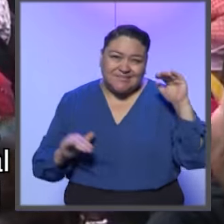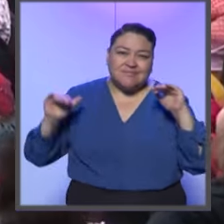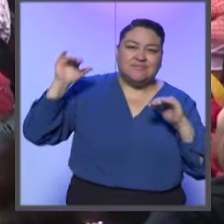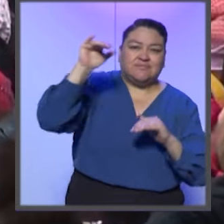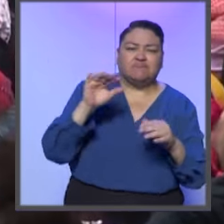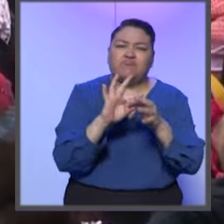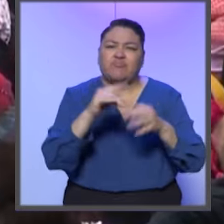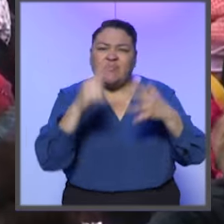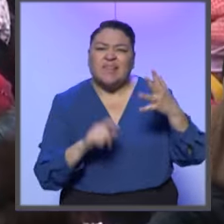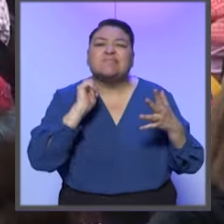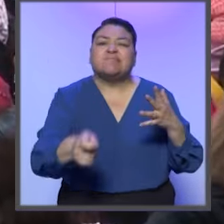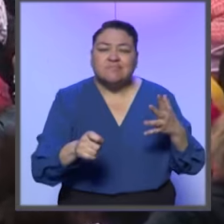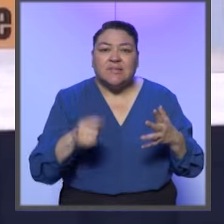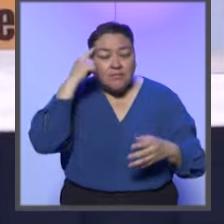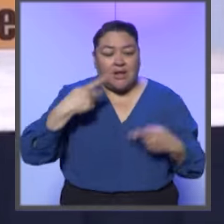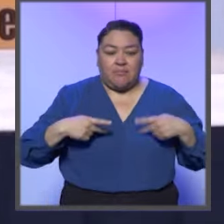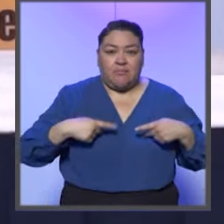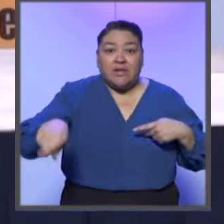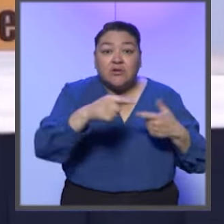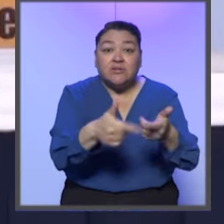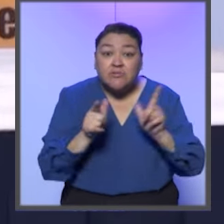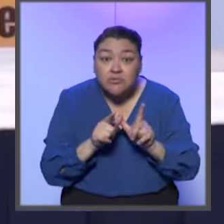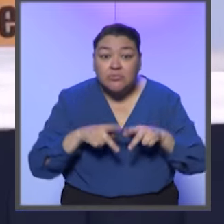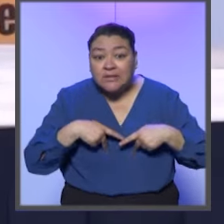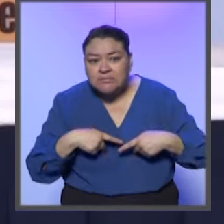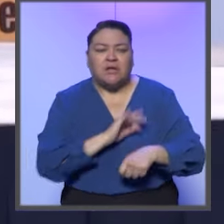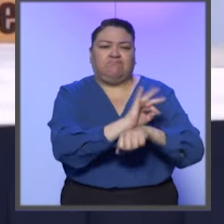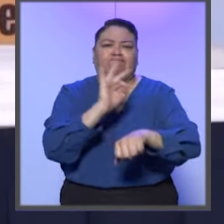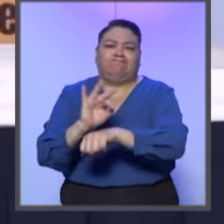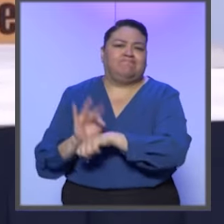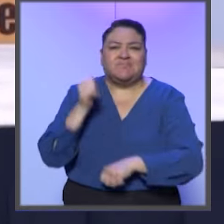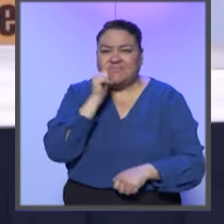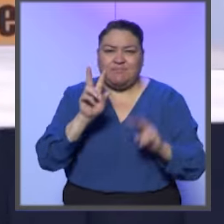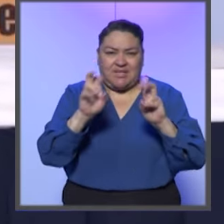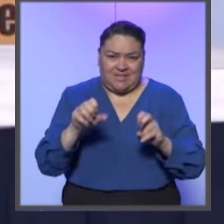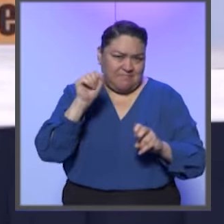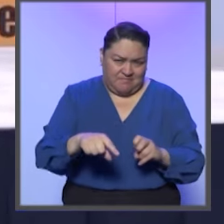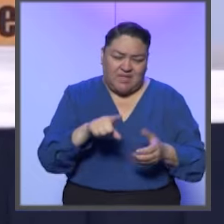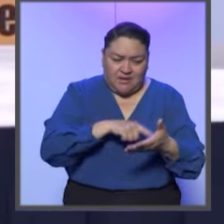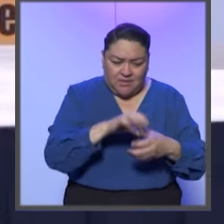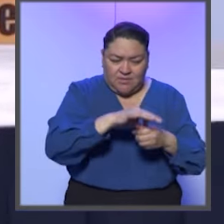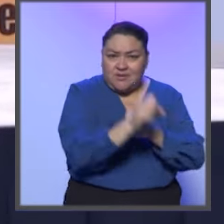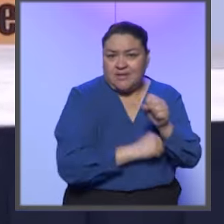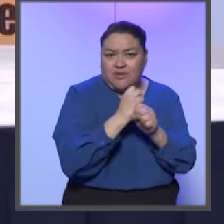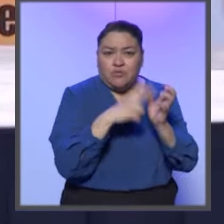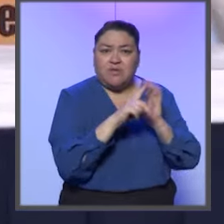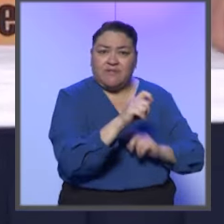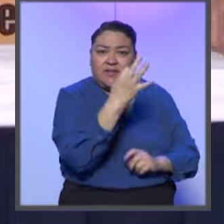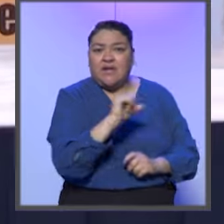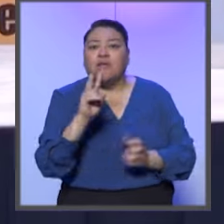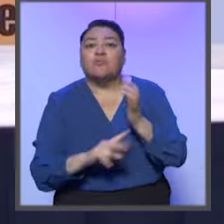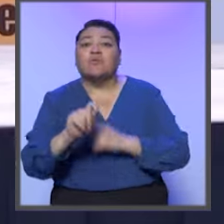Electoral del Poder Judicial de la Federación a favor de las poblaciones históricamente discriminadas en el marco del proceso electoral